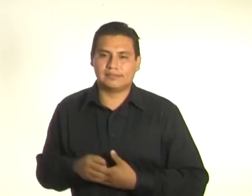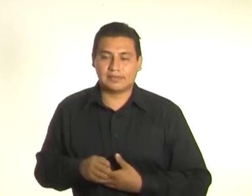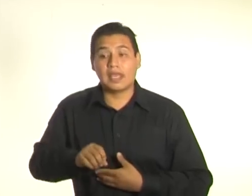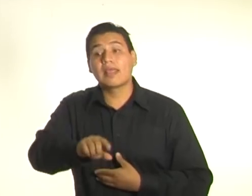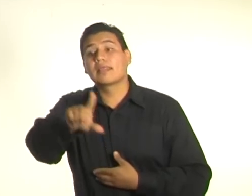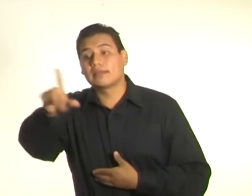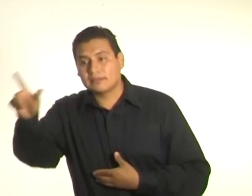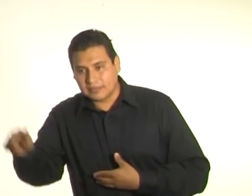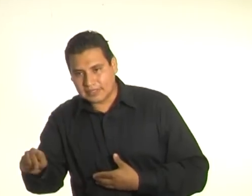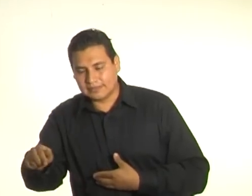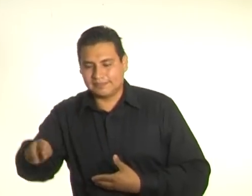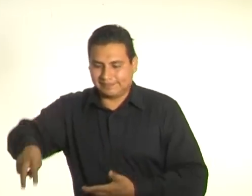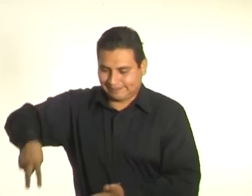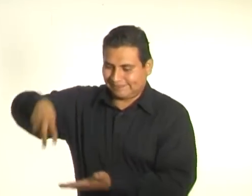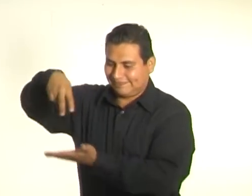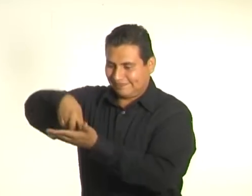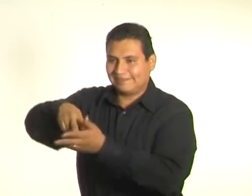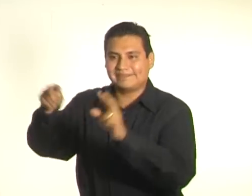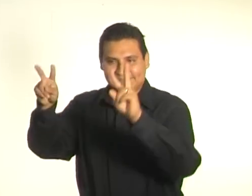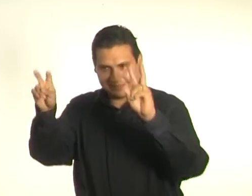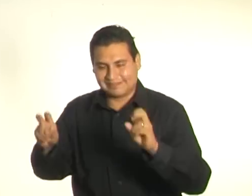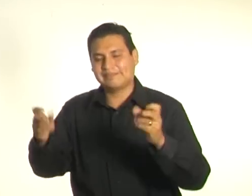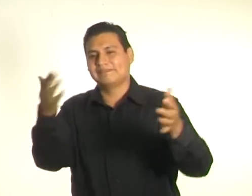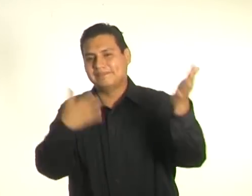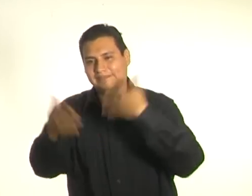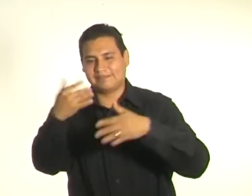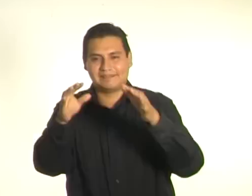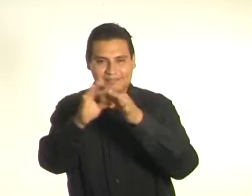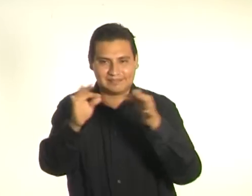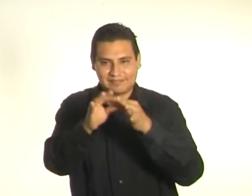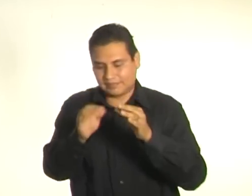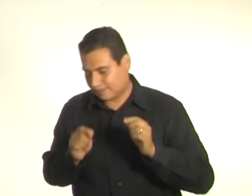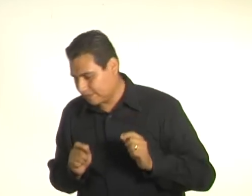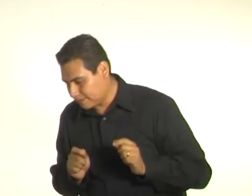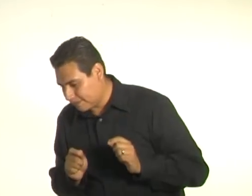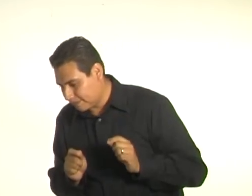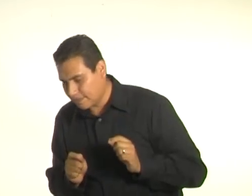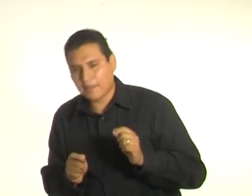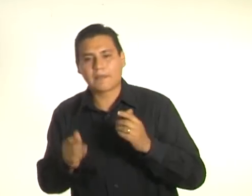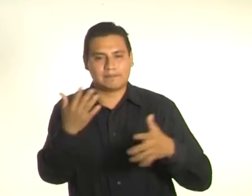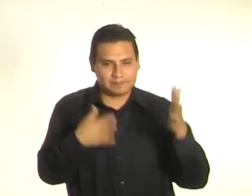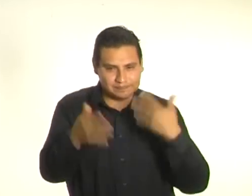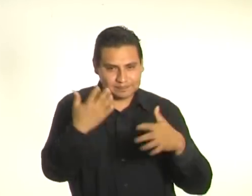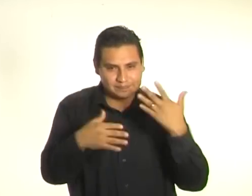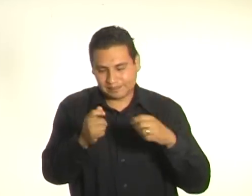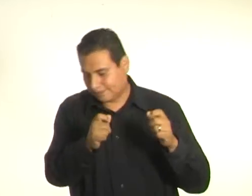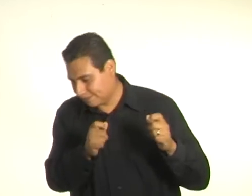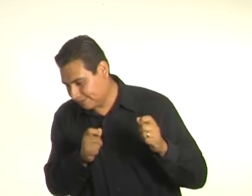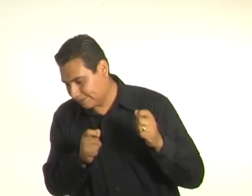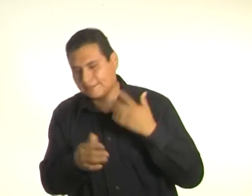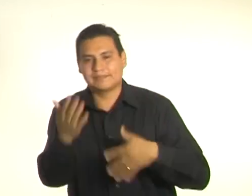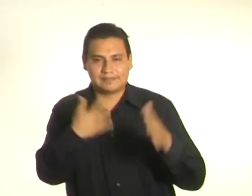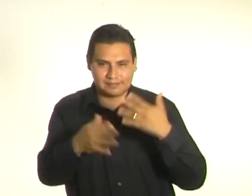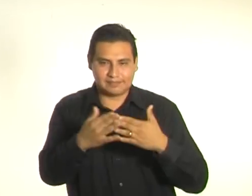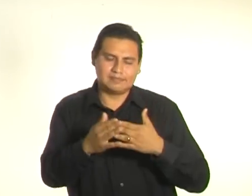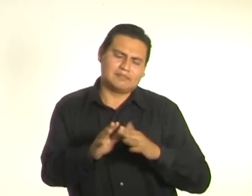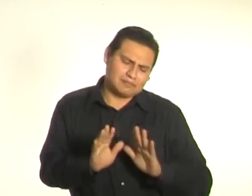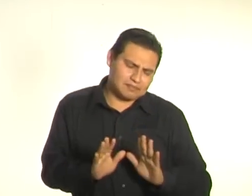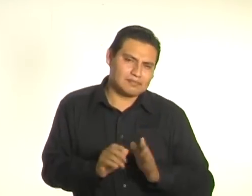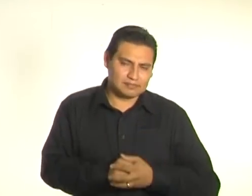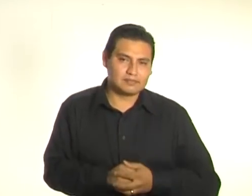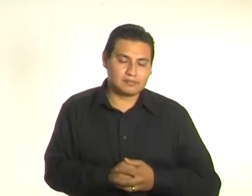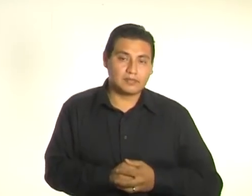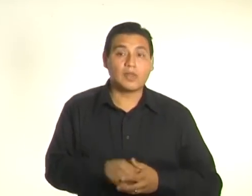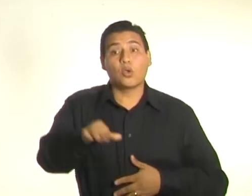recurso de apoyo. Sin embargo, quiero decirles que no es indispensable. Hay niños que tienen una habilidad